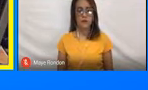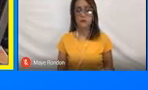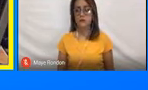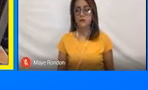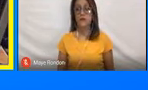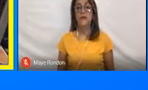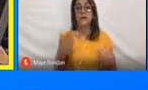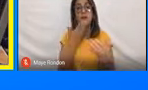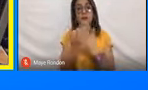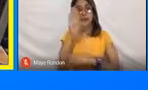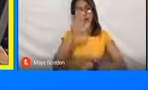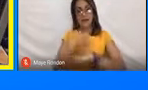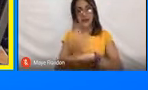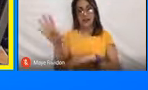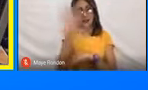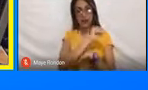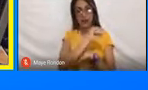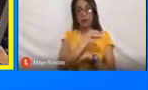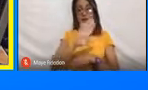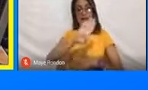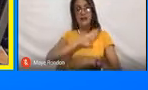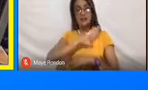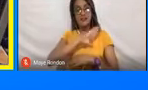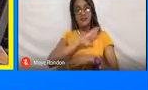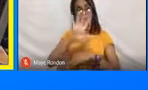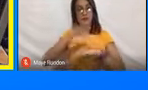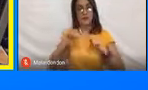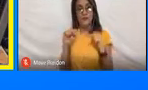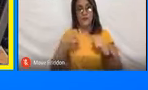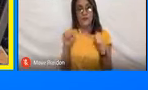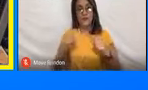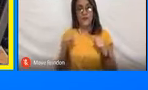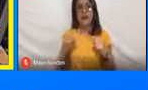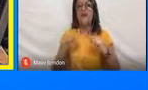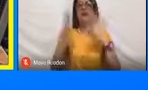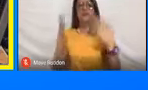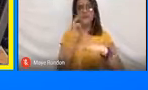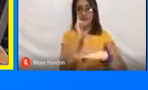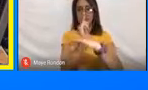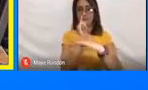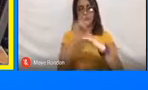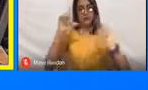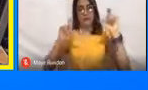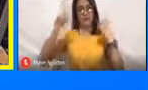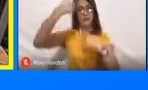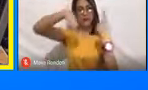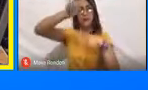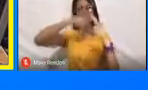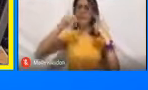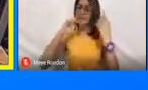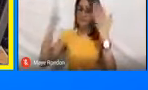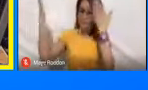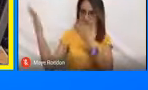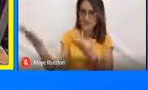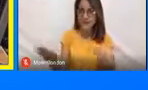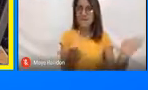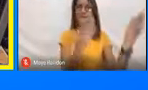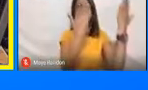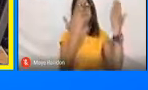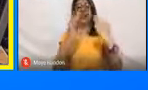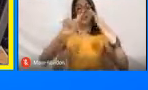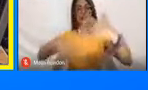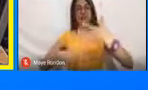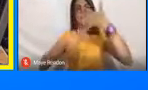Buenas tardes a todos. Alcaldía Mayor de Bogotá, a través del Instituto Distrital de Turismo, les damos la bienvenida a la